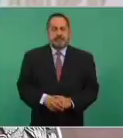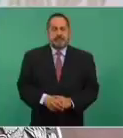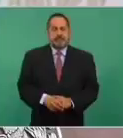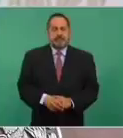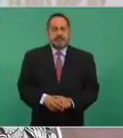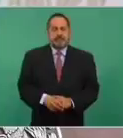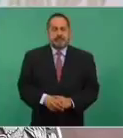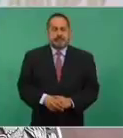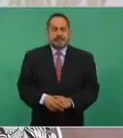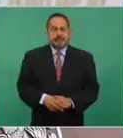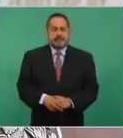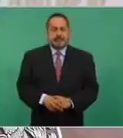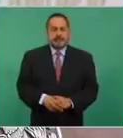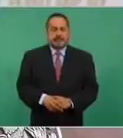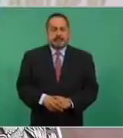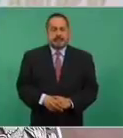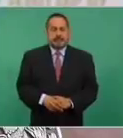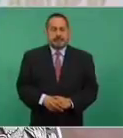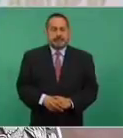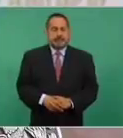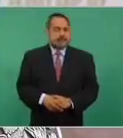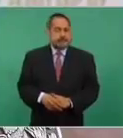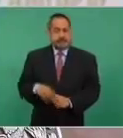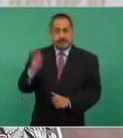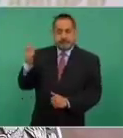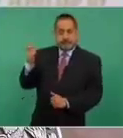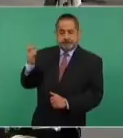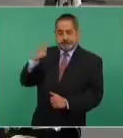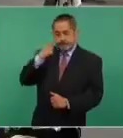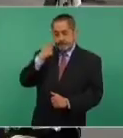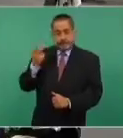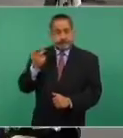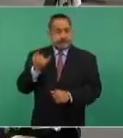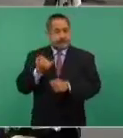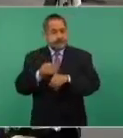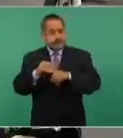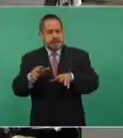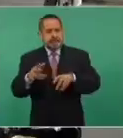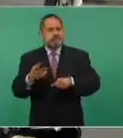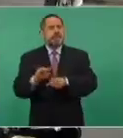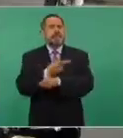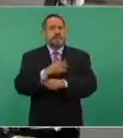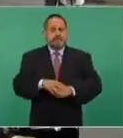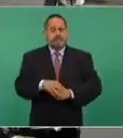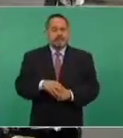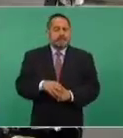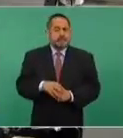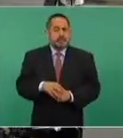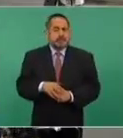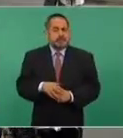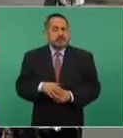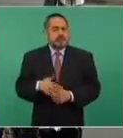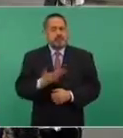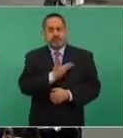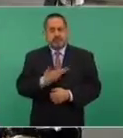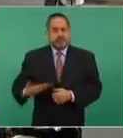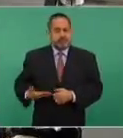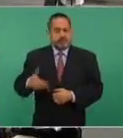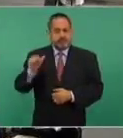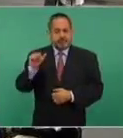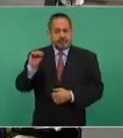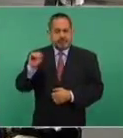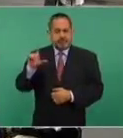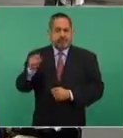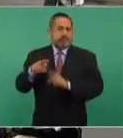Aquí podemos ver e informar que durante la administración del presidente Andrés Manuel López